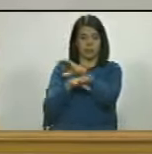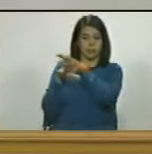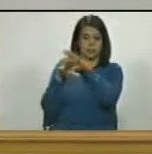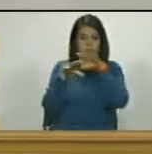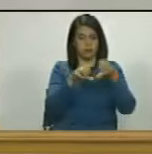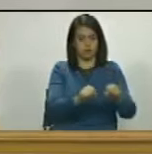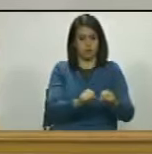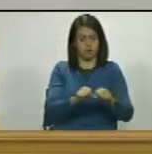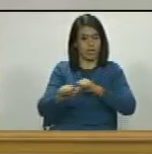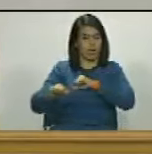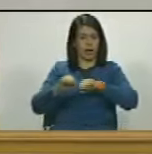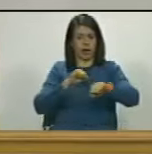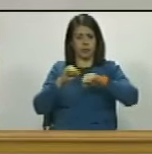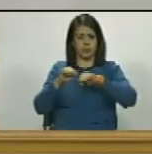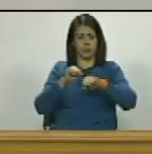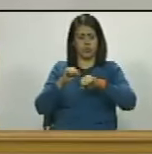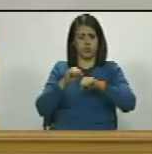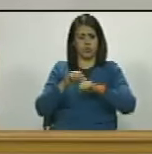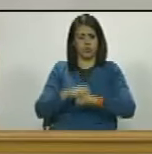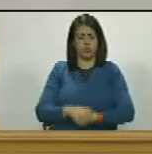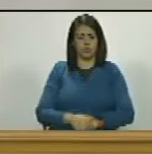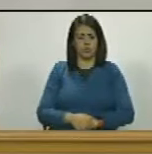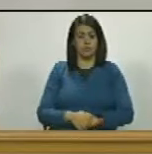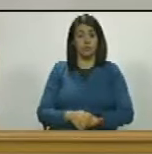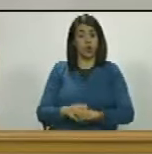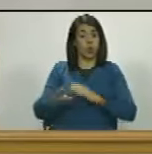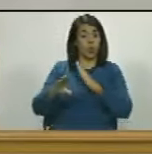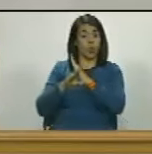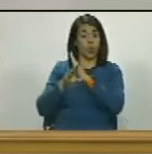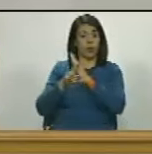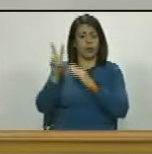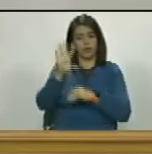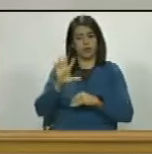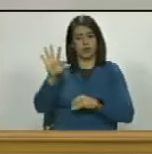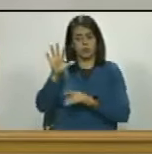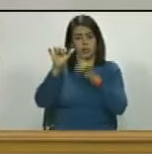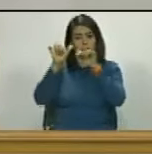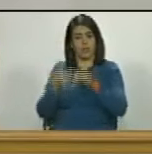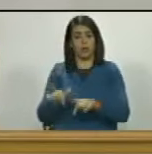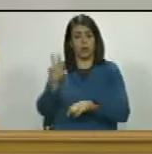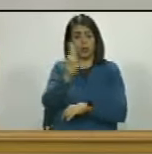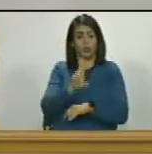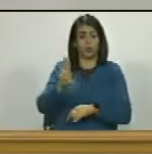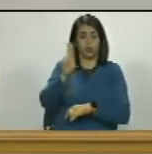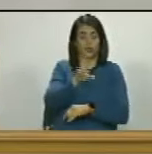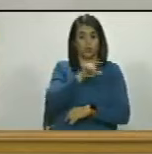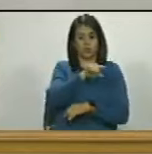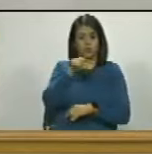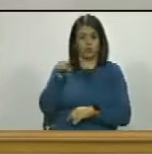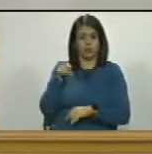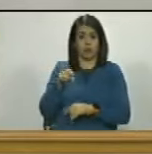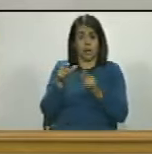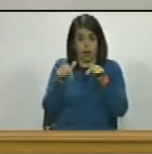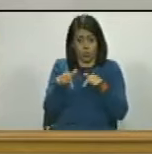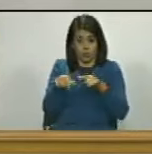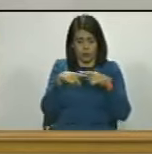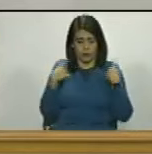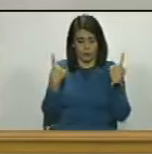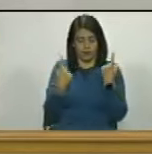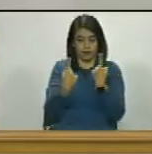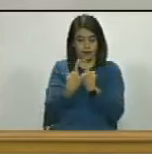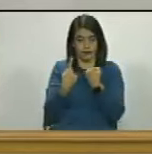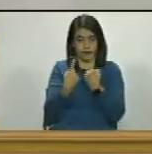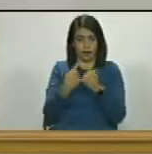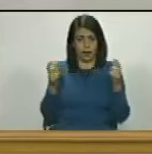con las acciones apátridas de quienes utilizaron el recinto y las